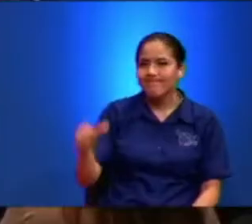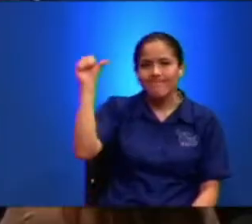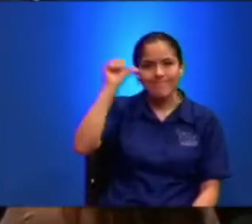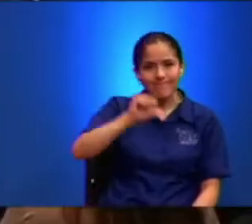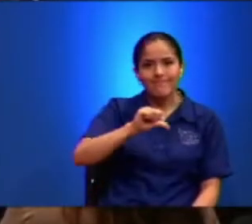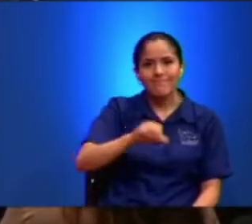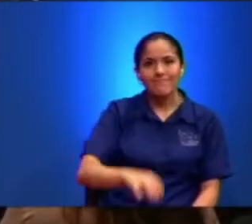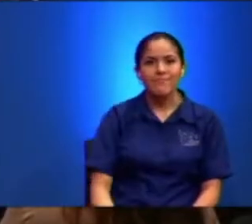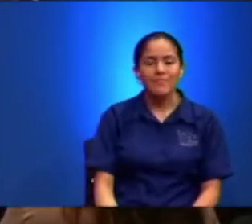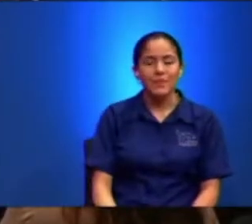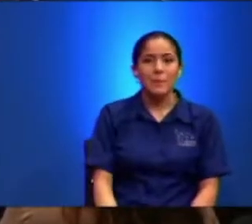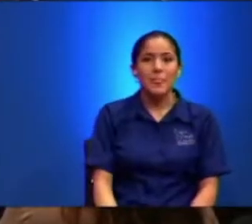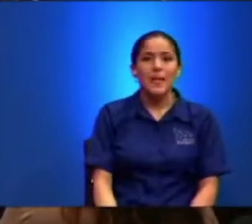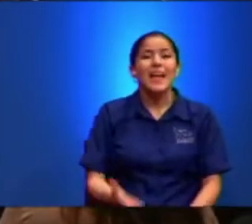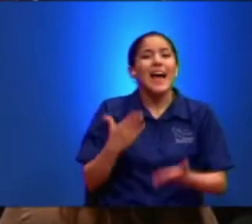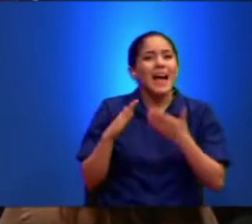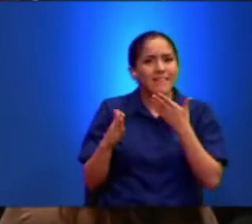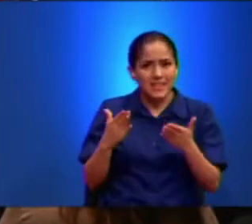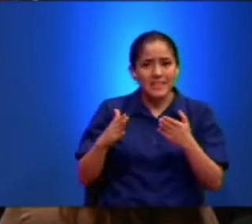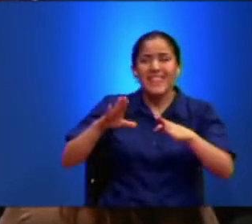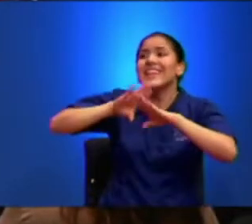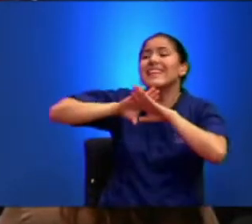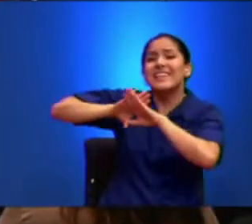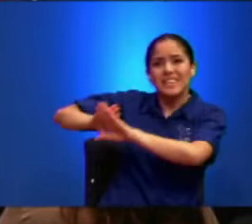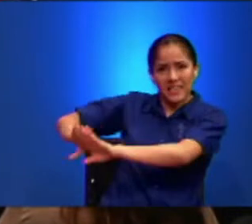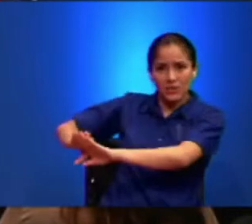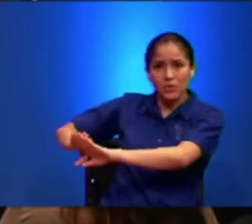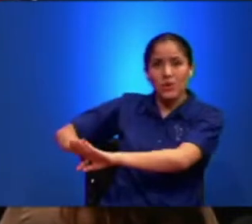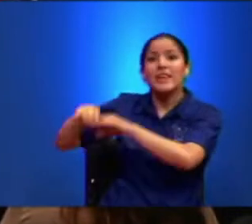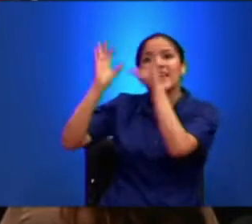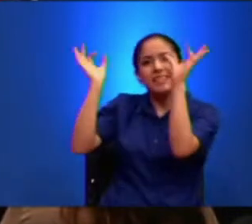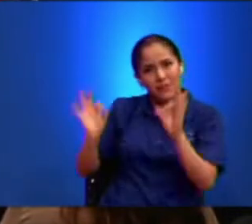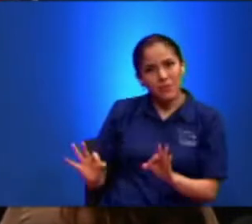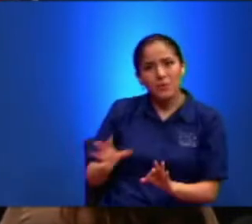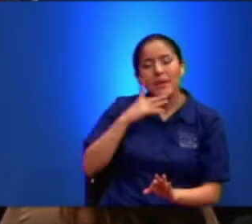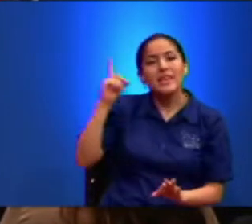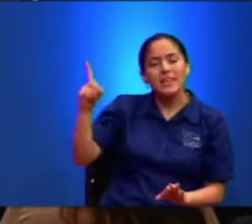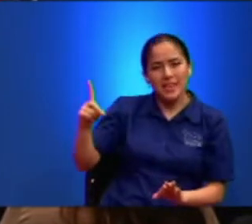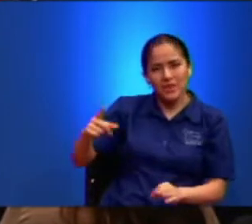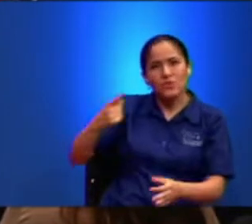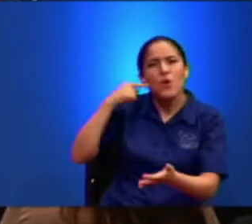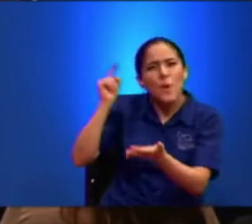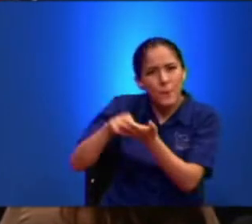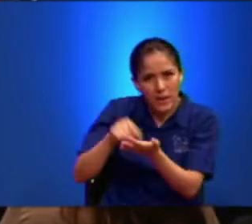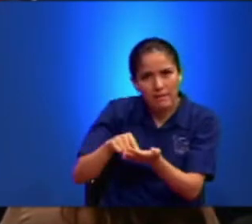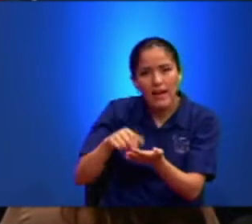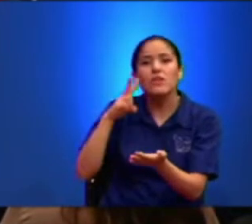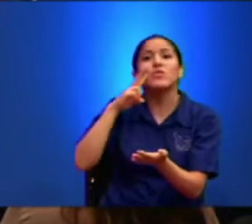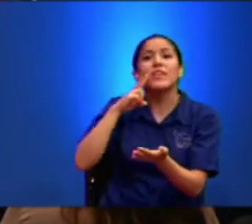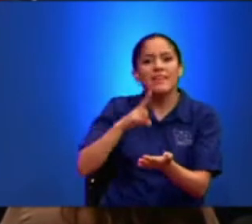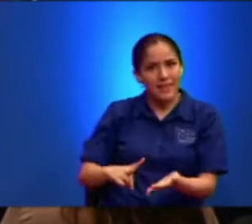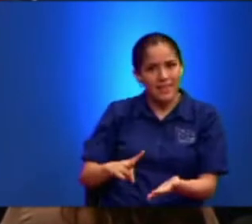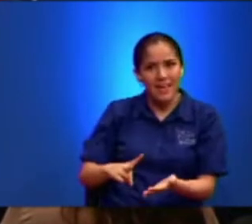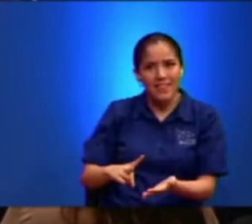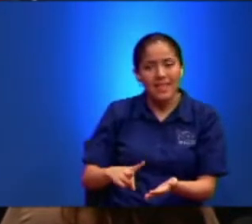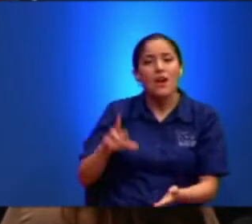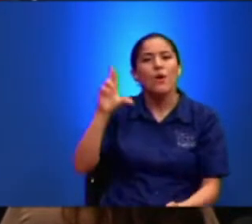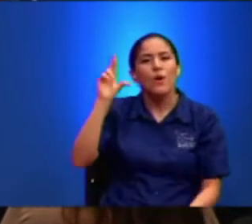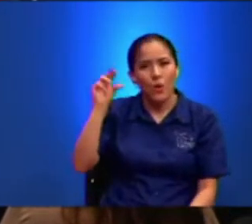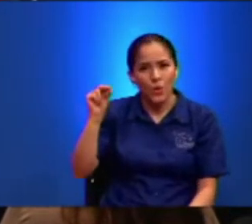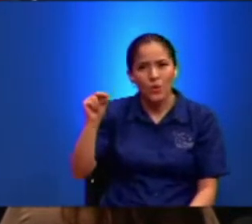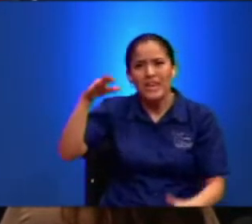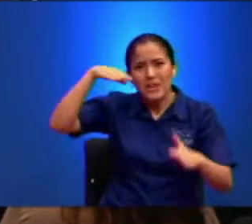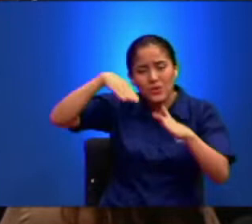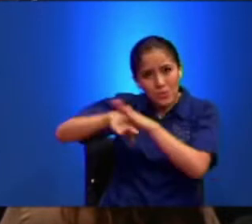A veces hermano El rechazo Es la forma Como Dios prueba A los que Verdaderamente Son oro Por eso Por